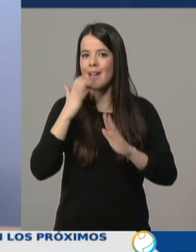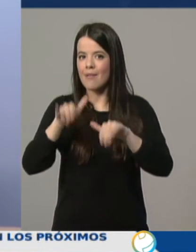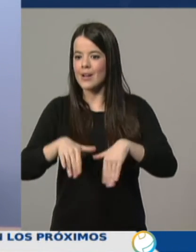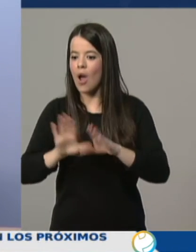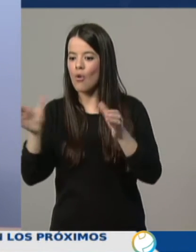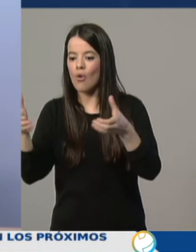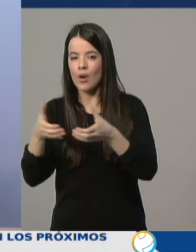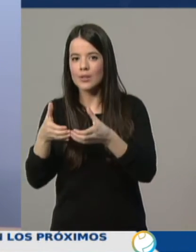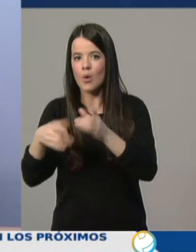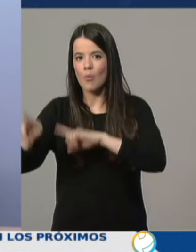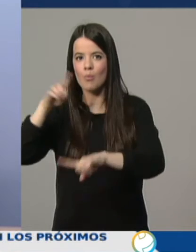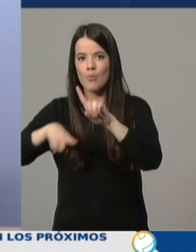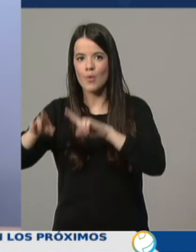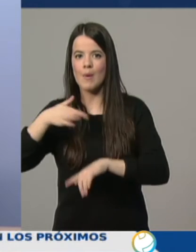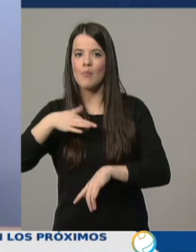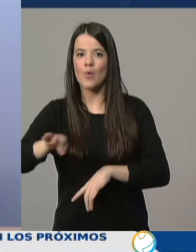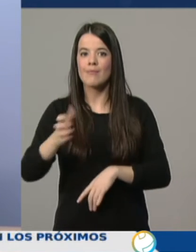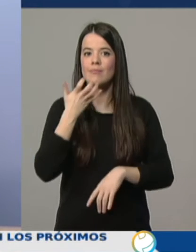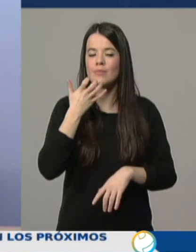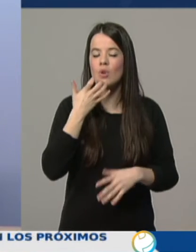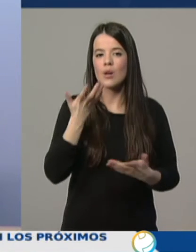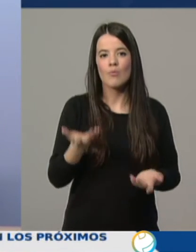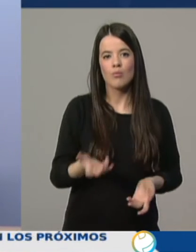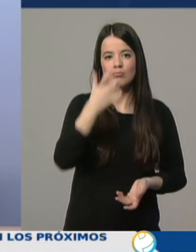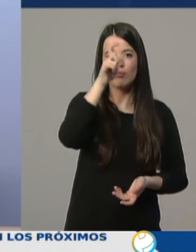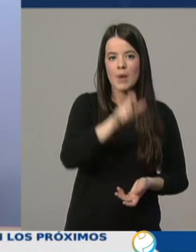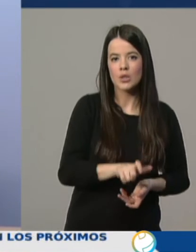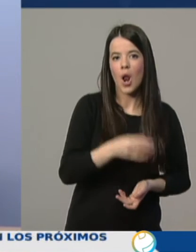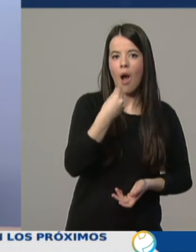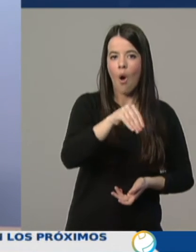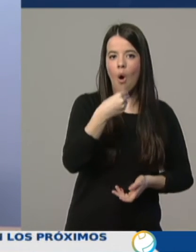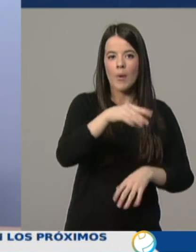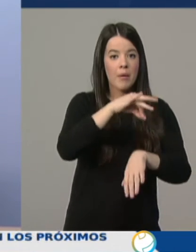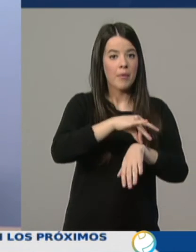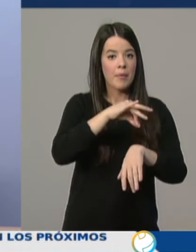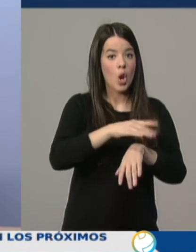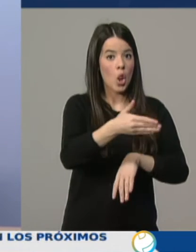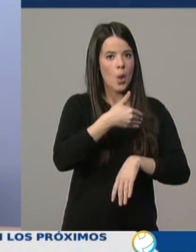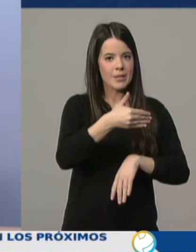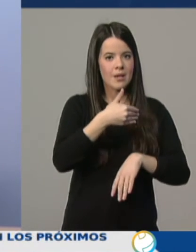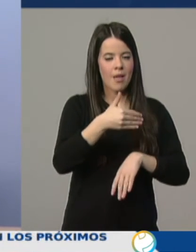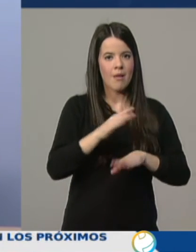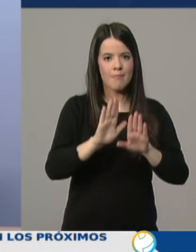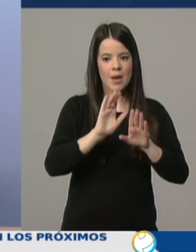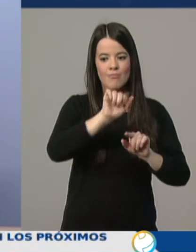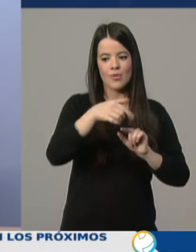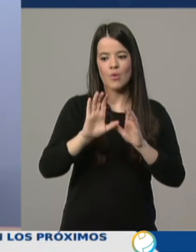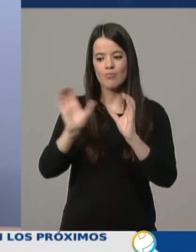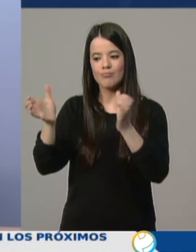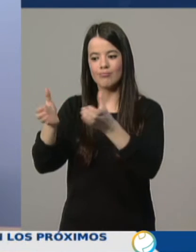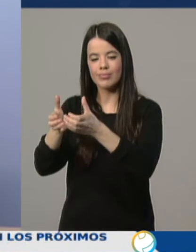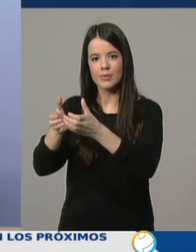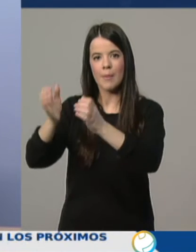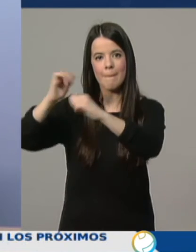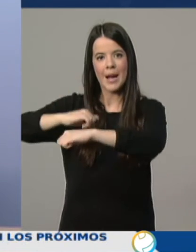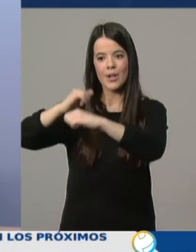ser. Y lo puede ser porque si esta enfermedad leve en una persona joven llega a colectivos frágiles, personas